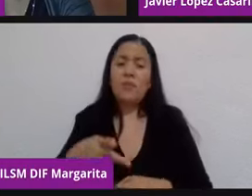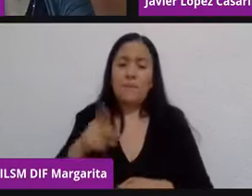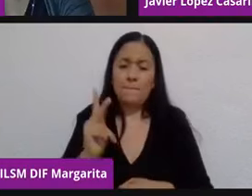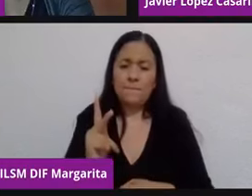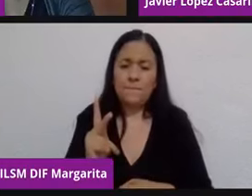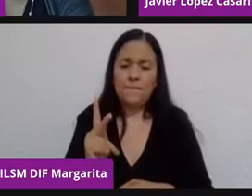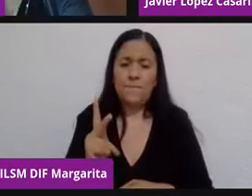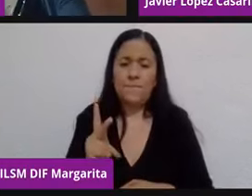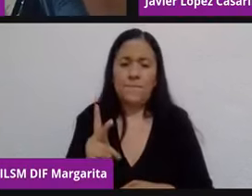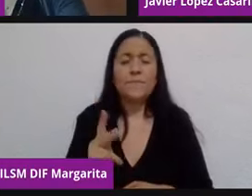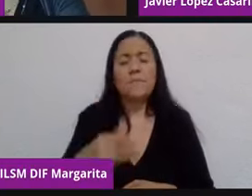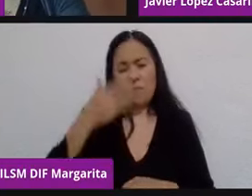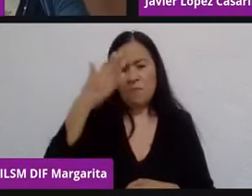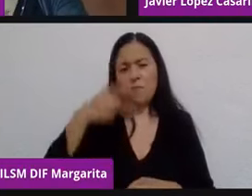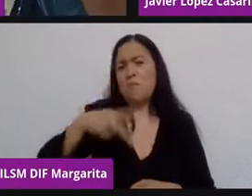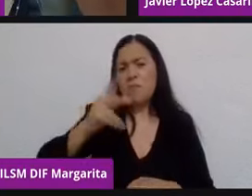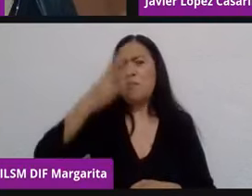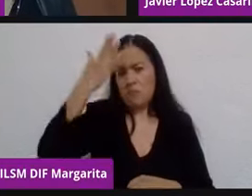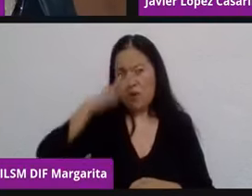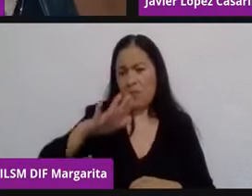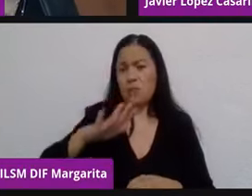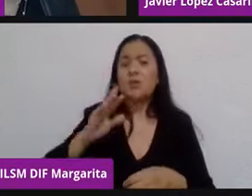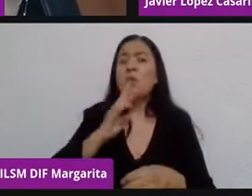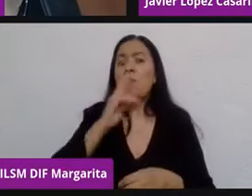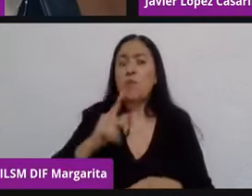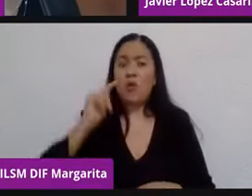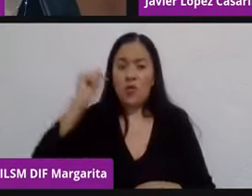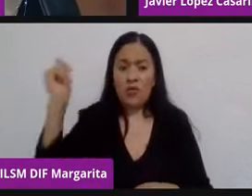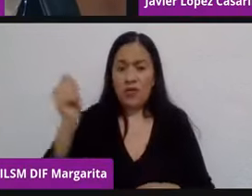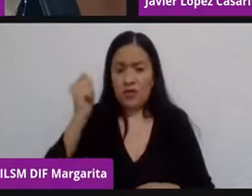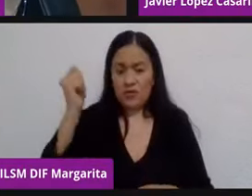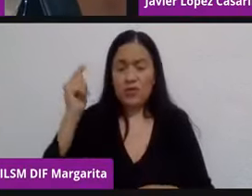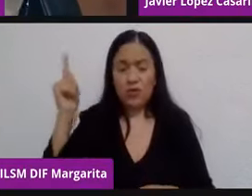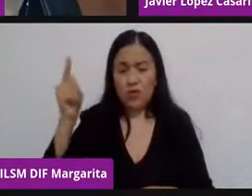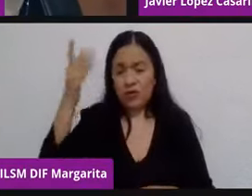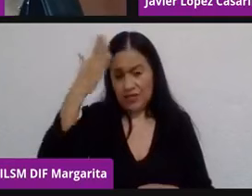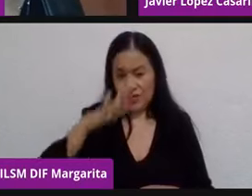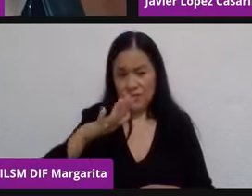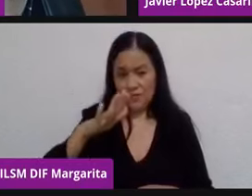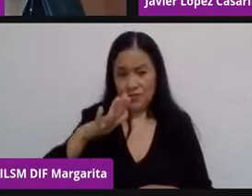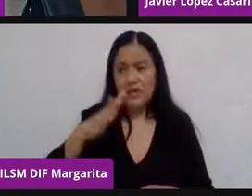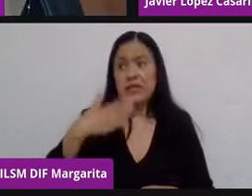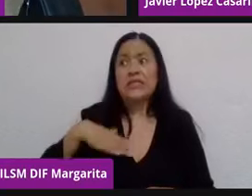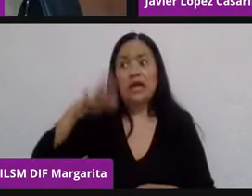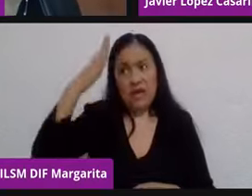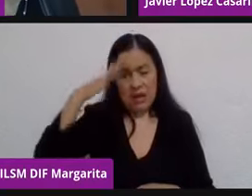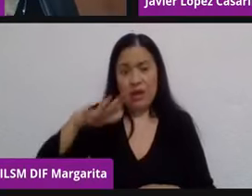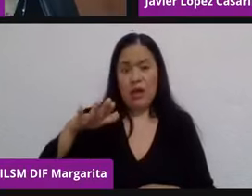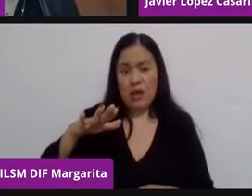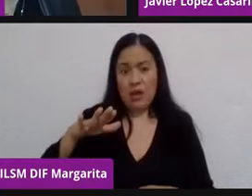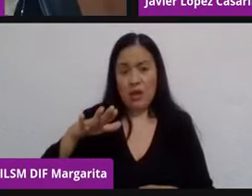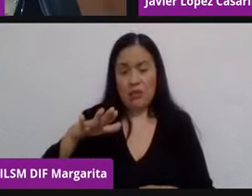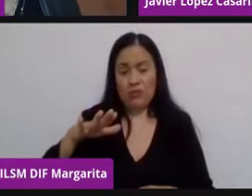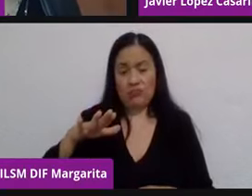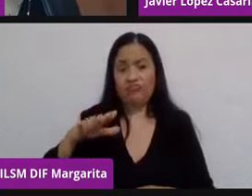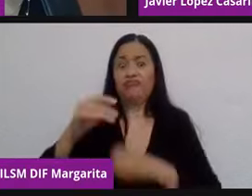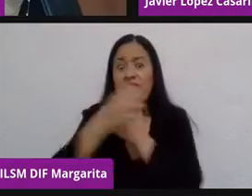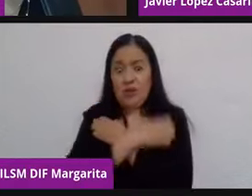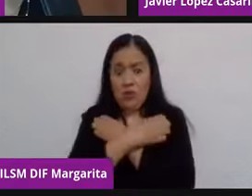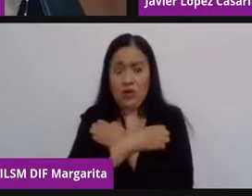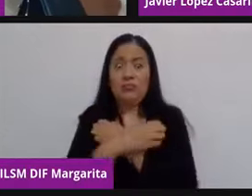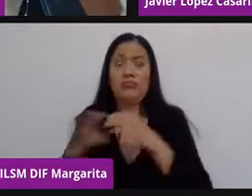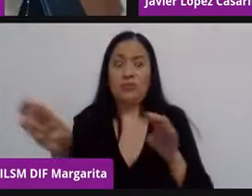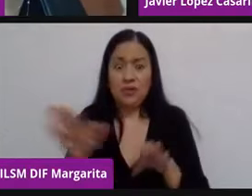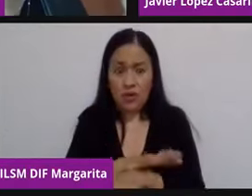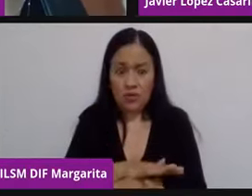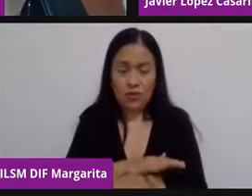correcto apostarle a las tecnologías. De esto nos dio cuenta la pandemia, la educación per se, ¿no? Se hubieran